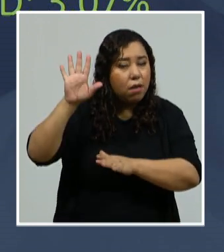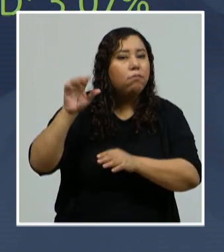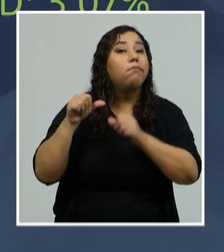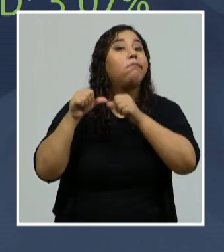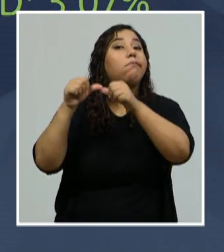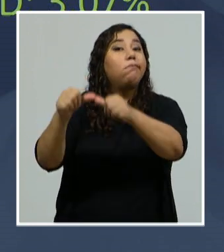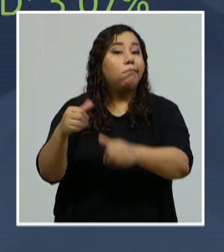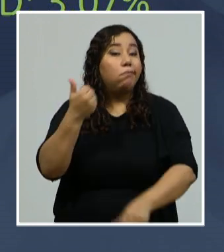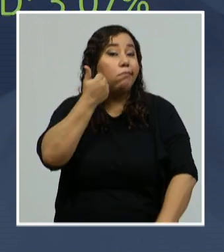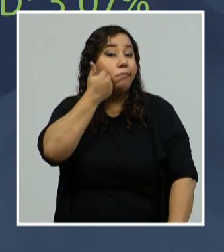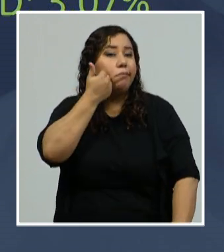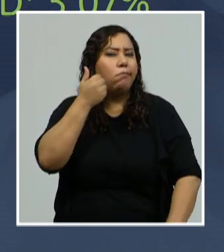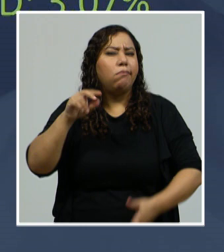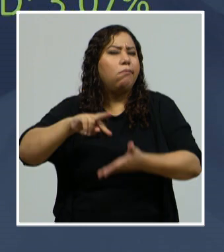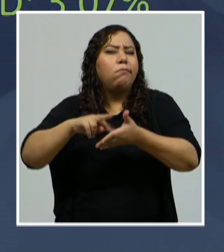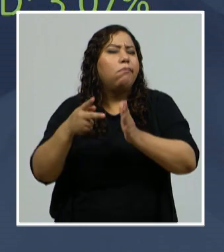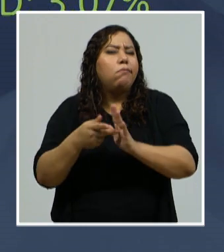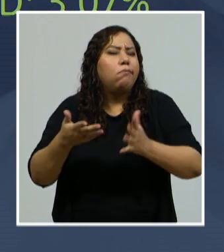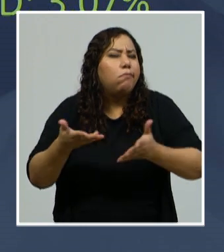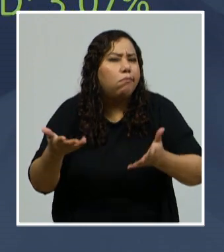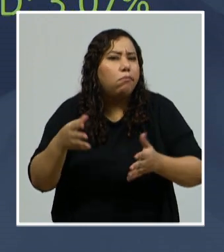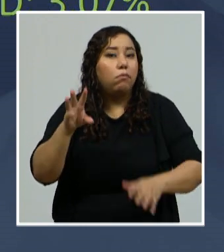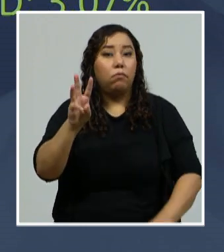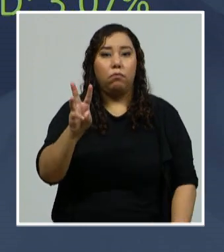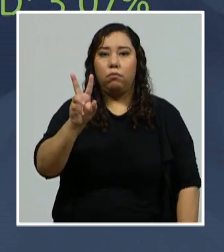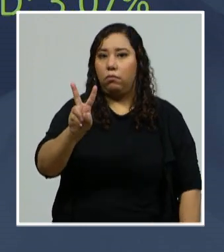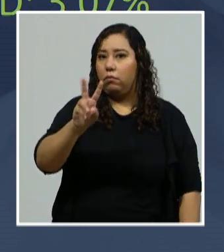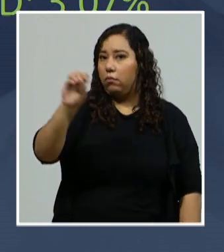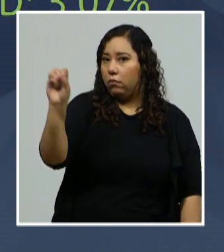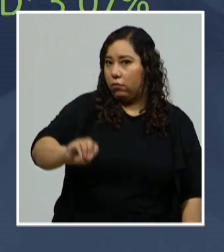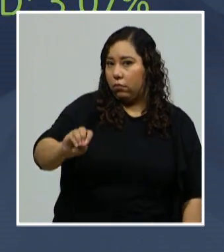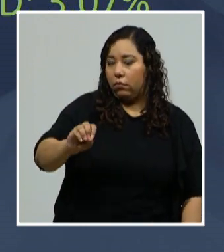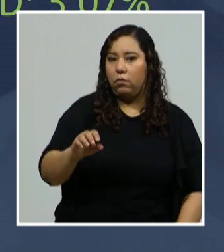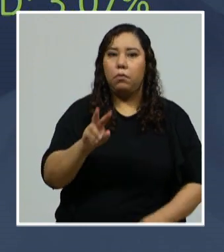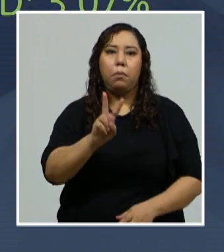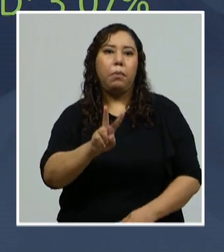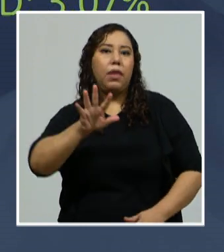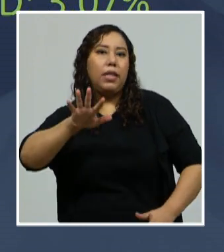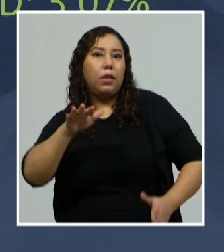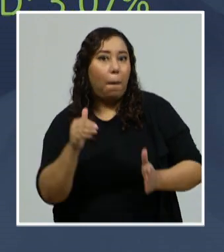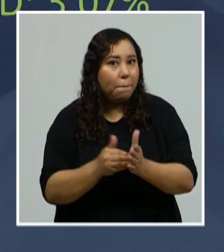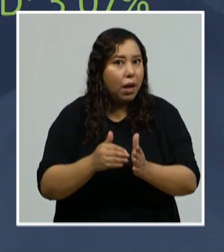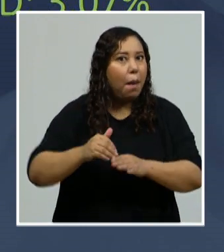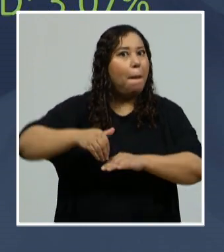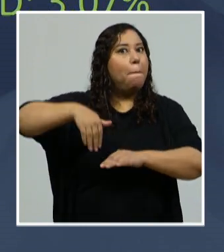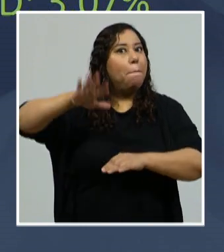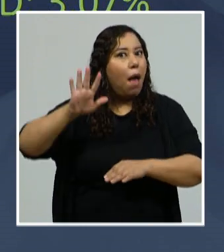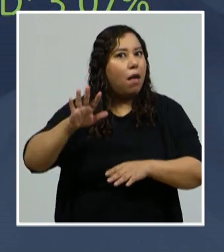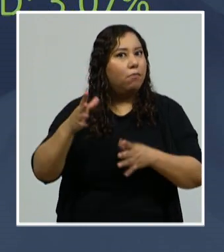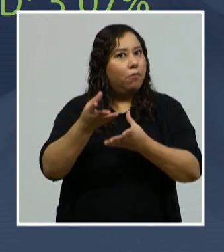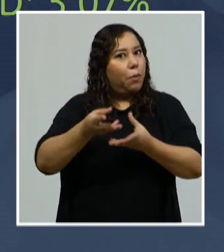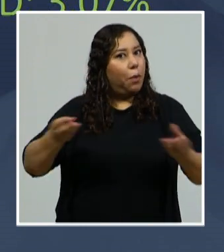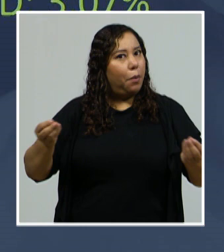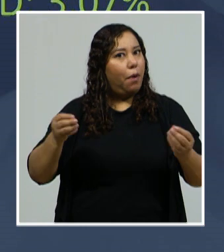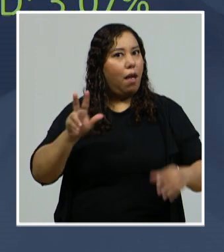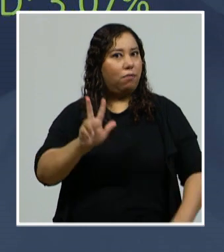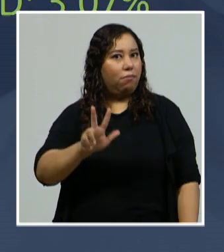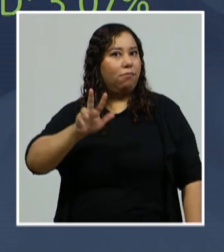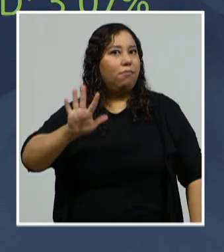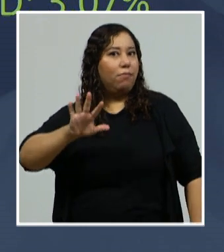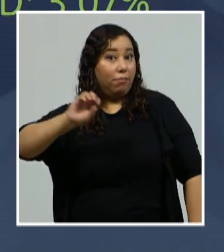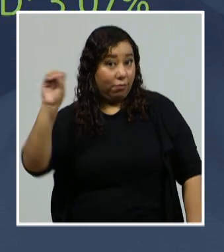significa el 62%. Más de 25,000 se han recuperado. Ya tenemos un 35% de